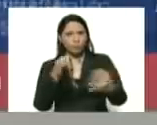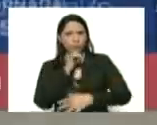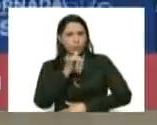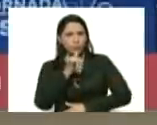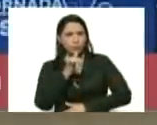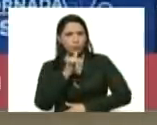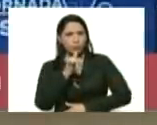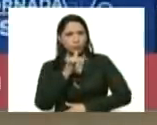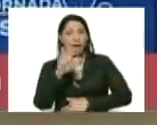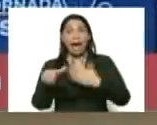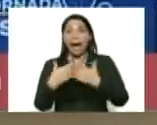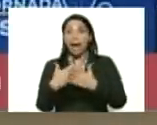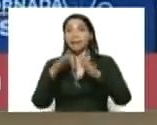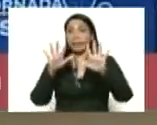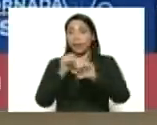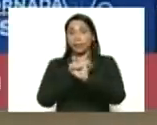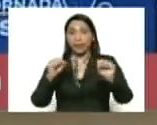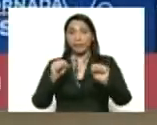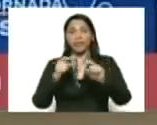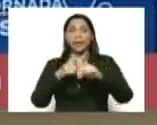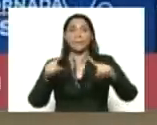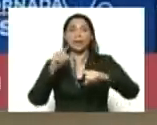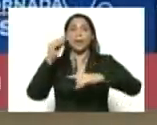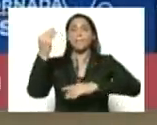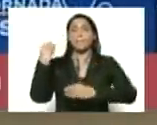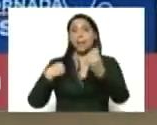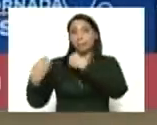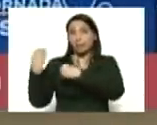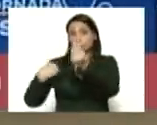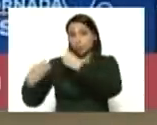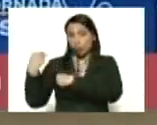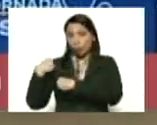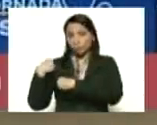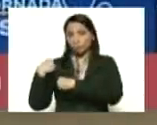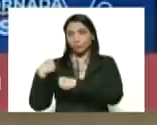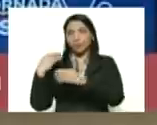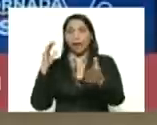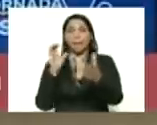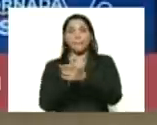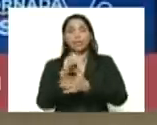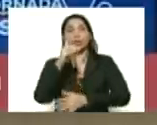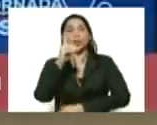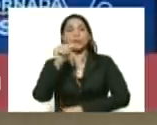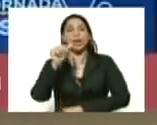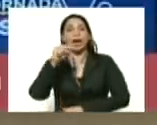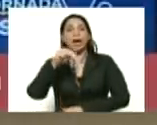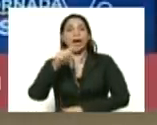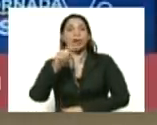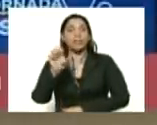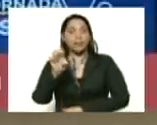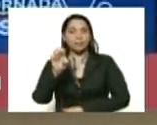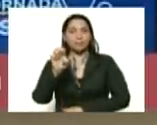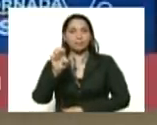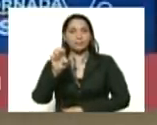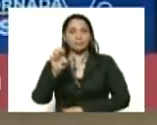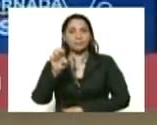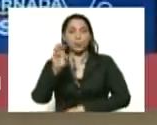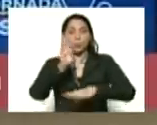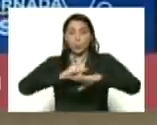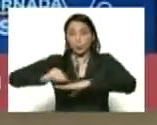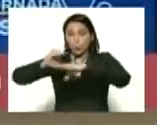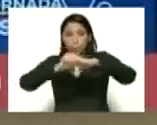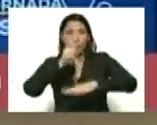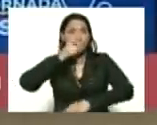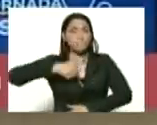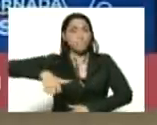estaba hasta las 10 de la mañana por petición de el compañero Dante Arriba en consulta con el